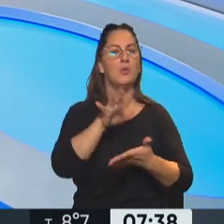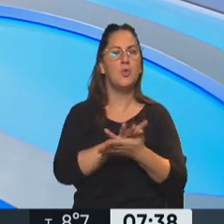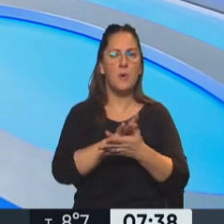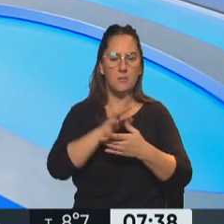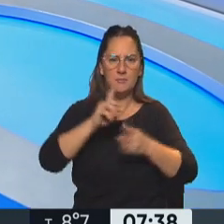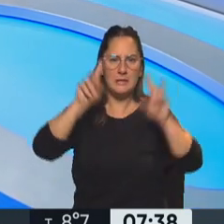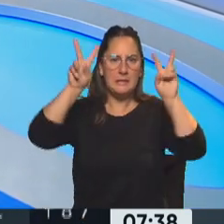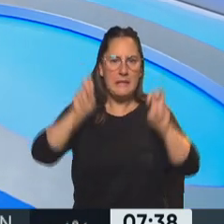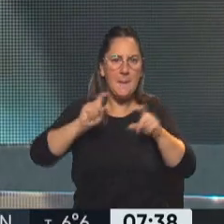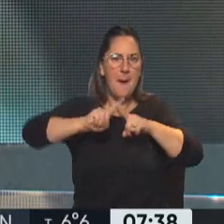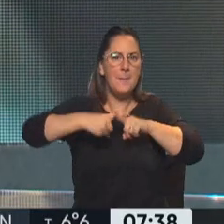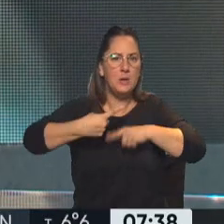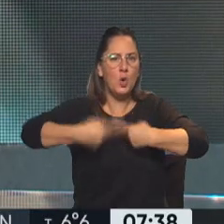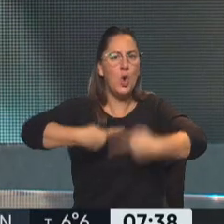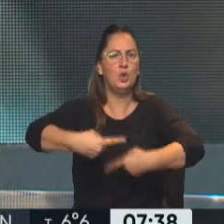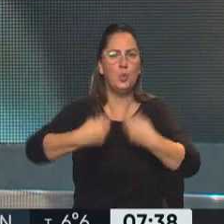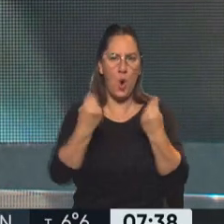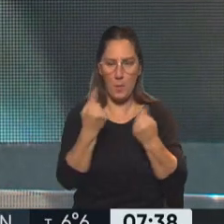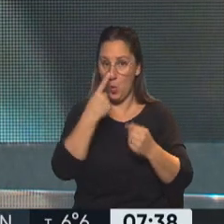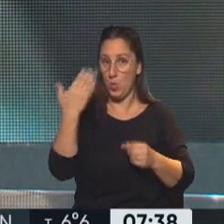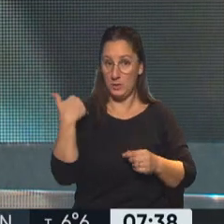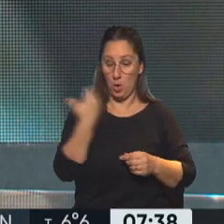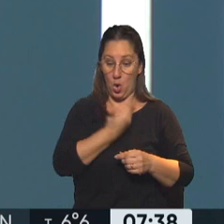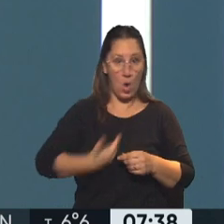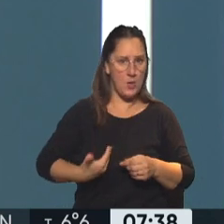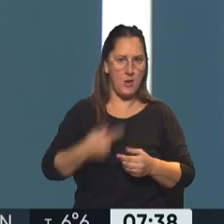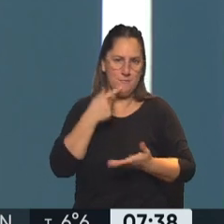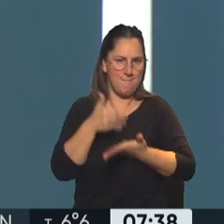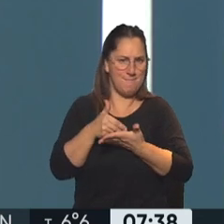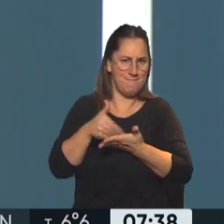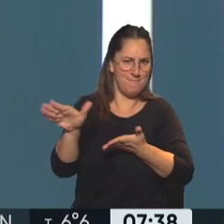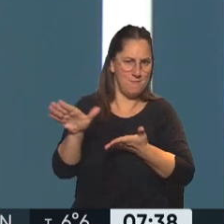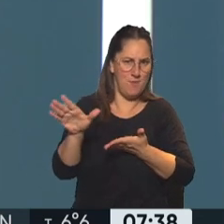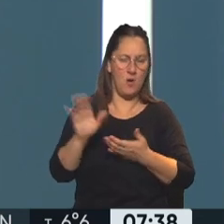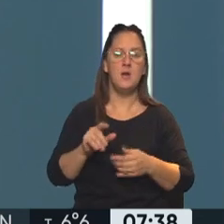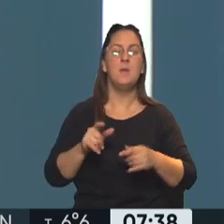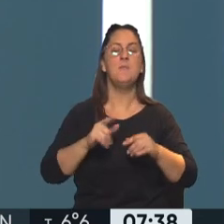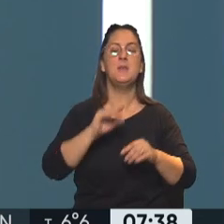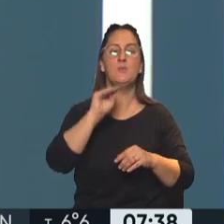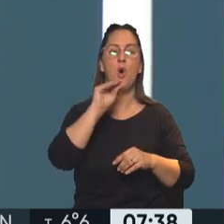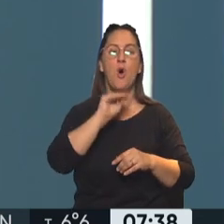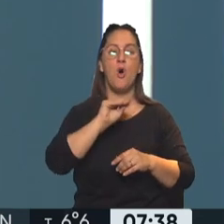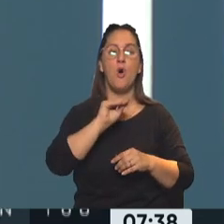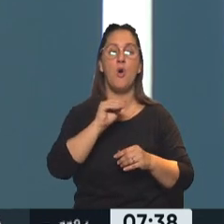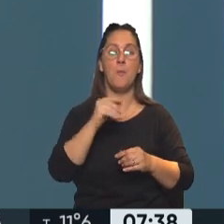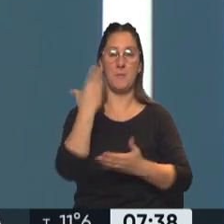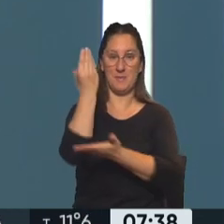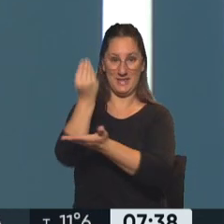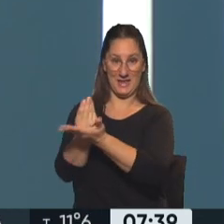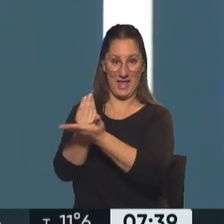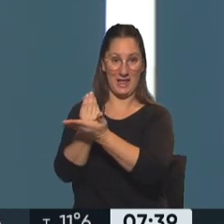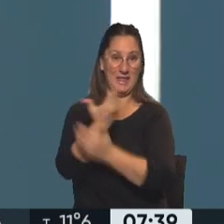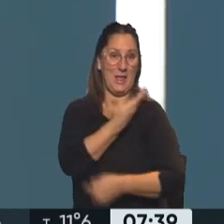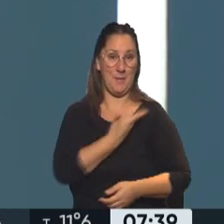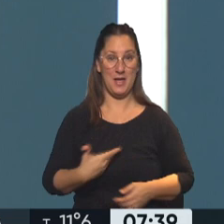este tema? Porque en las últimas horas el gobierno rechazó los cuestionamientos. Exactamente, el gobierno nacional a través de una publicación de la vocera de la